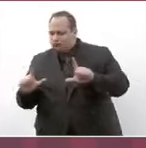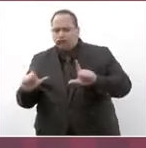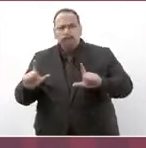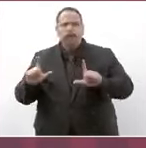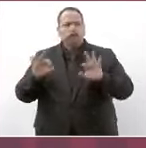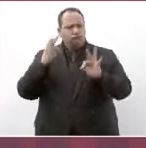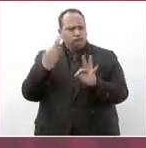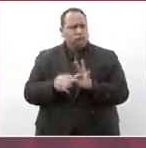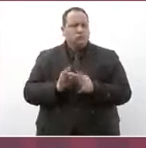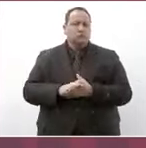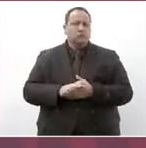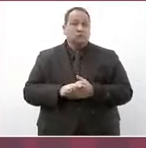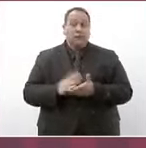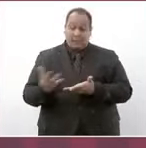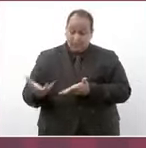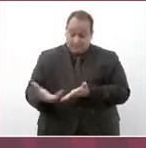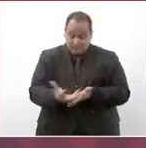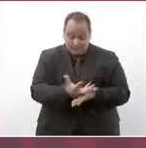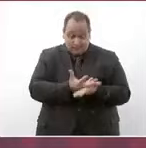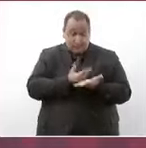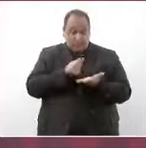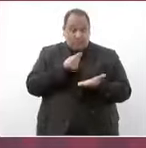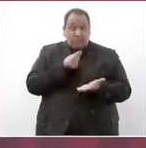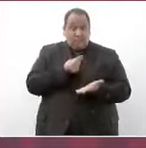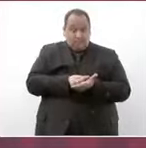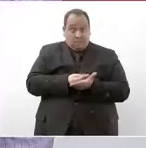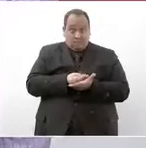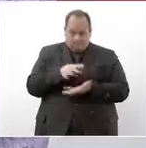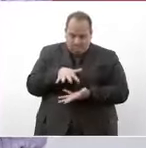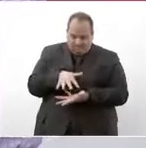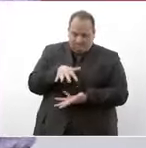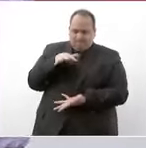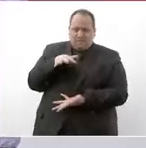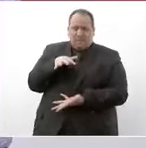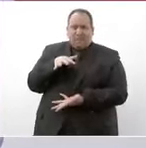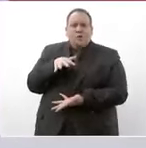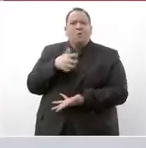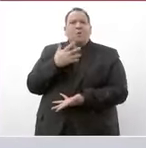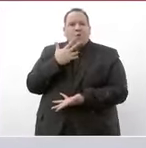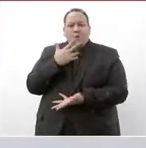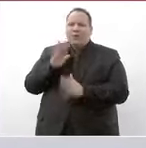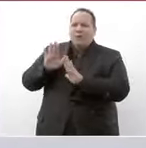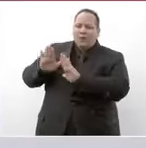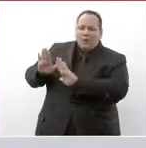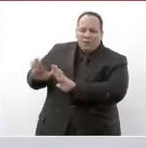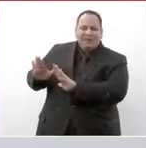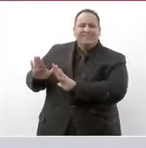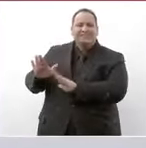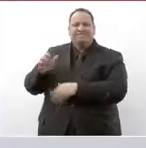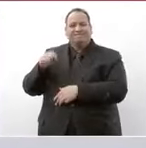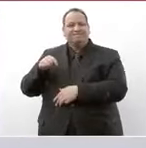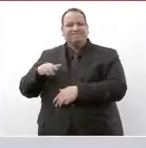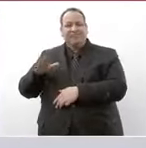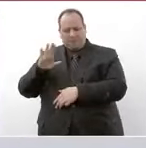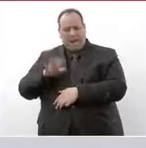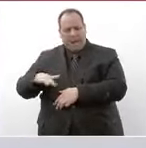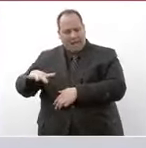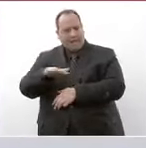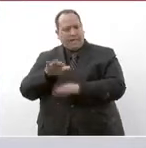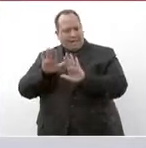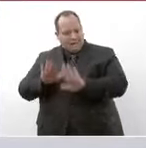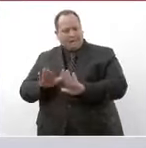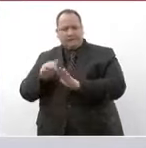y ese dinero que se va a recaudar va a quedar también aquí en Baja